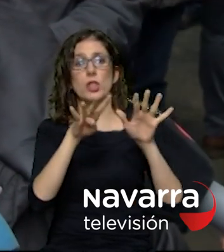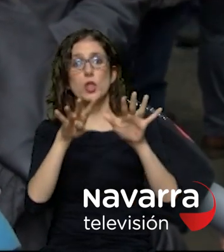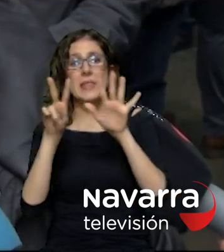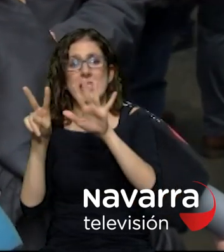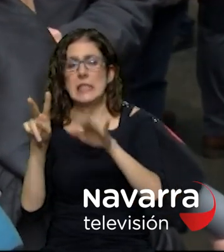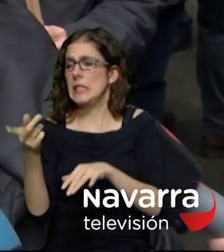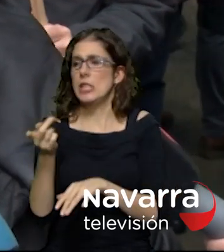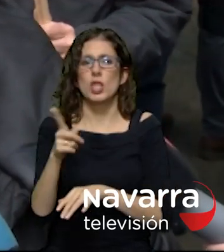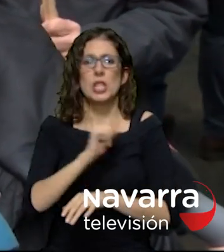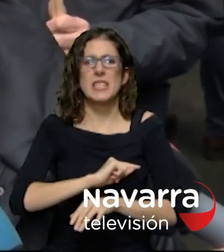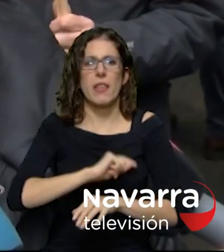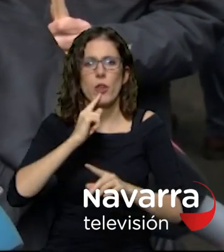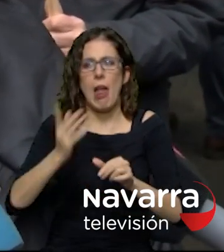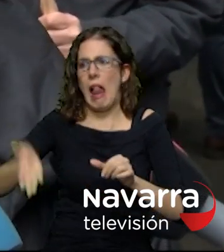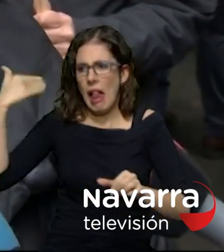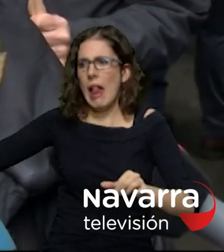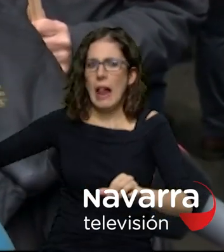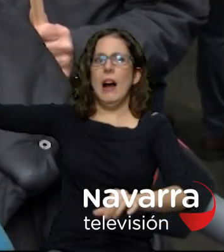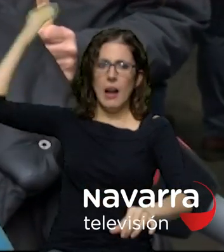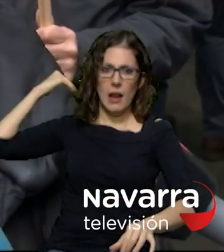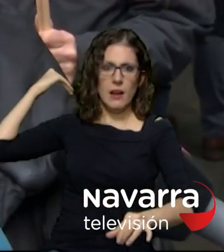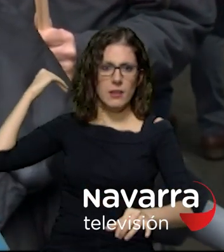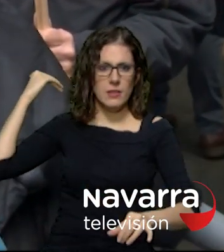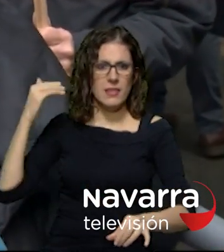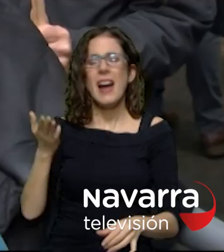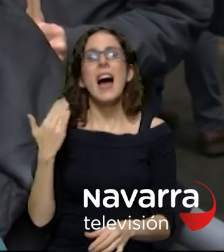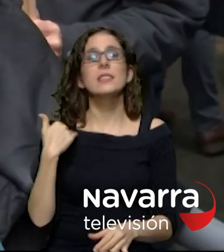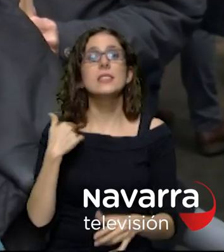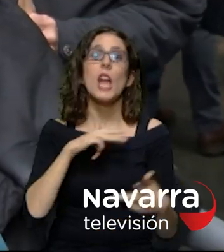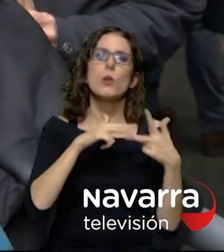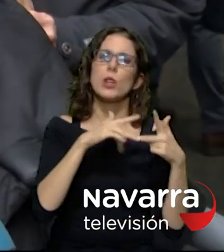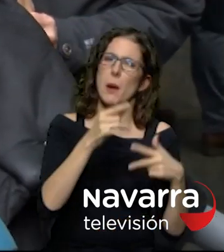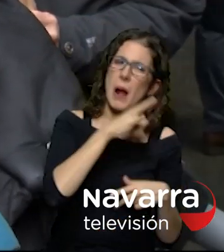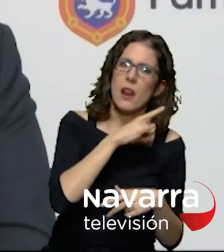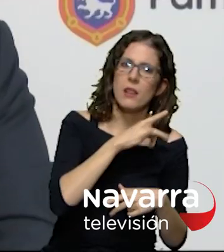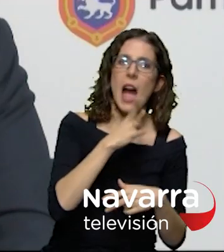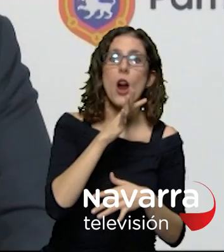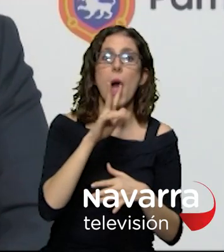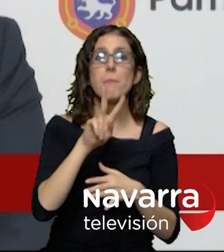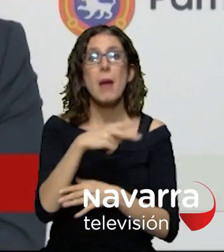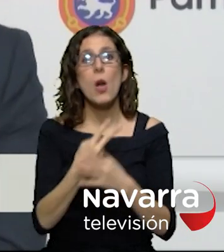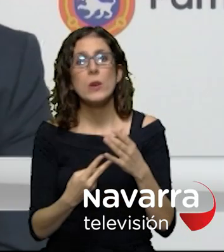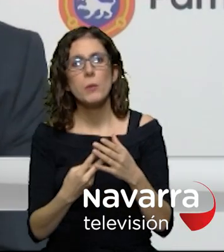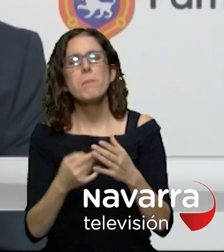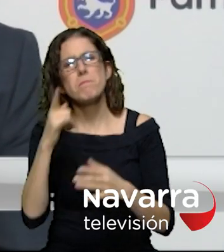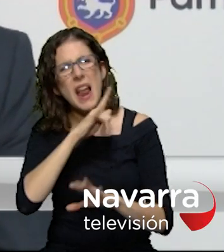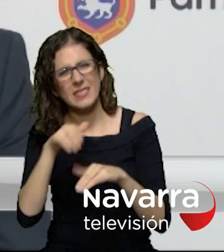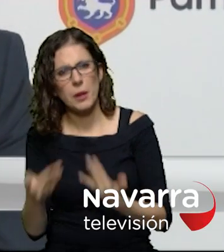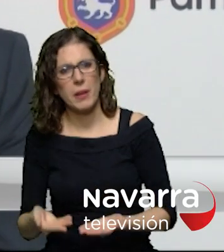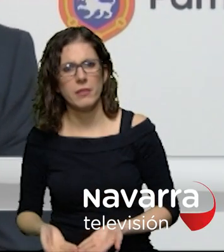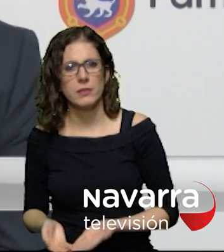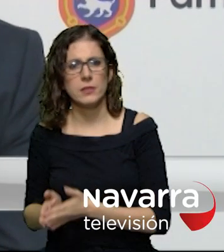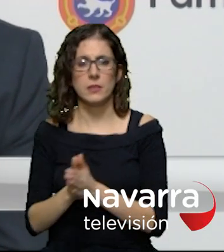quieren llevar al infinito y más allá antes el euskera era el mal ahora el propio bilingüismo bien en contra de ordenanza de los euskera